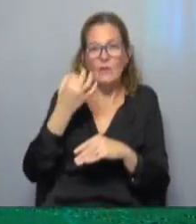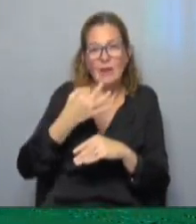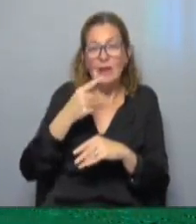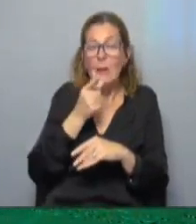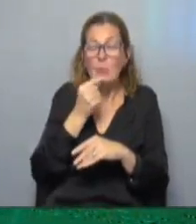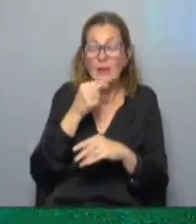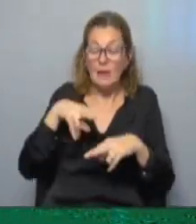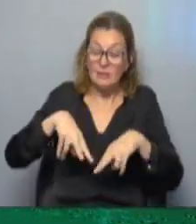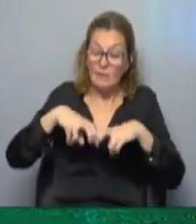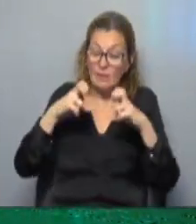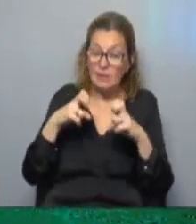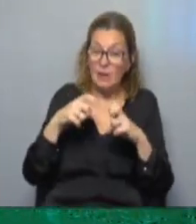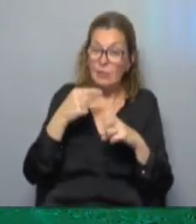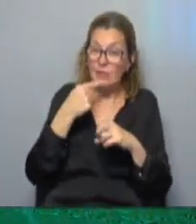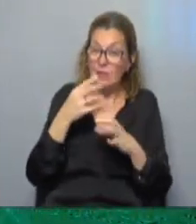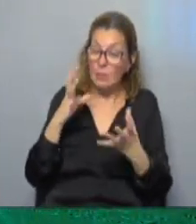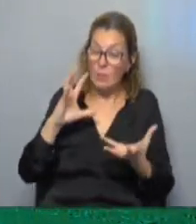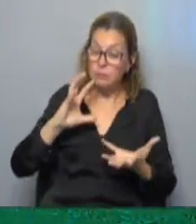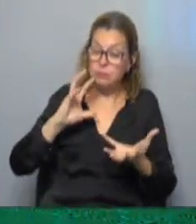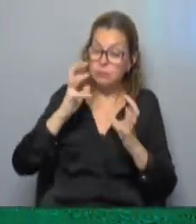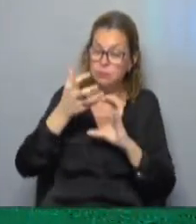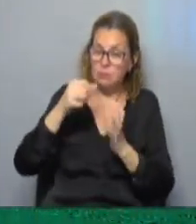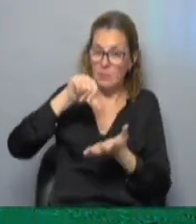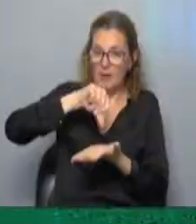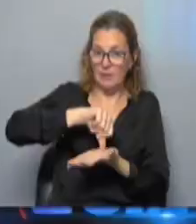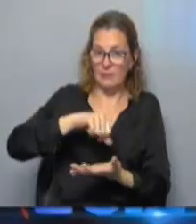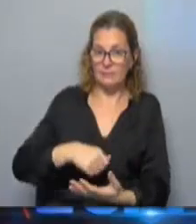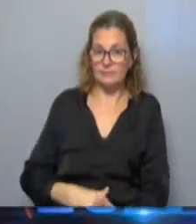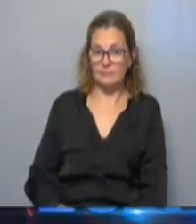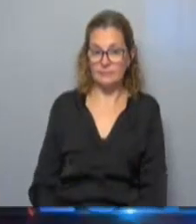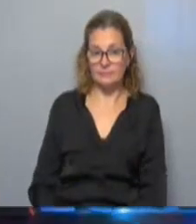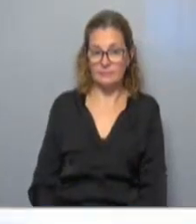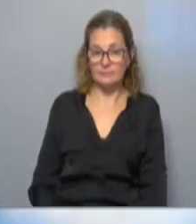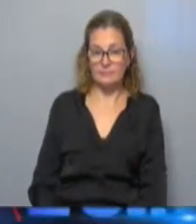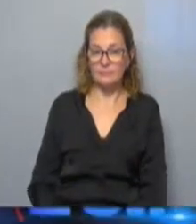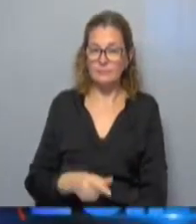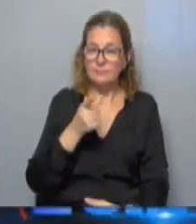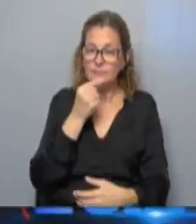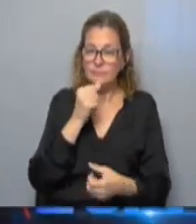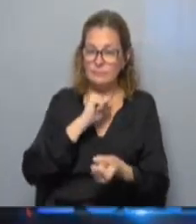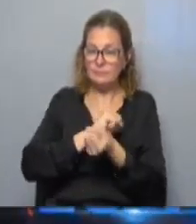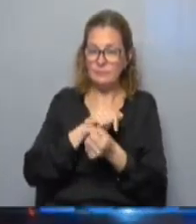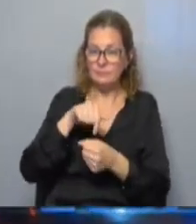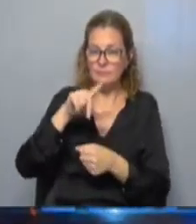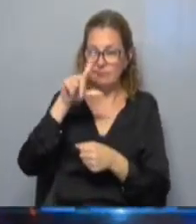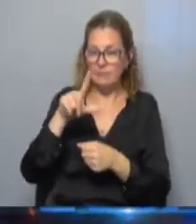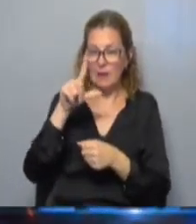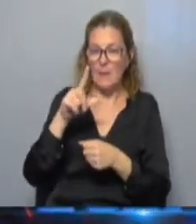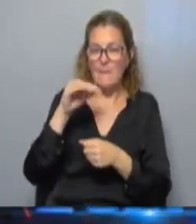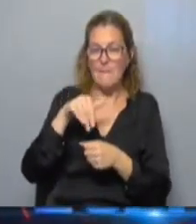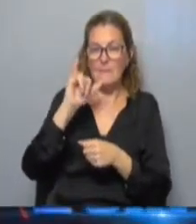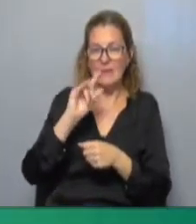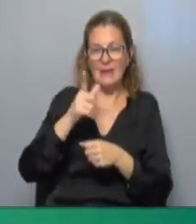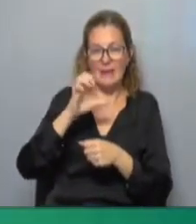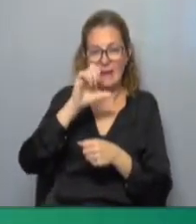policía está investigando y hay conmoción en ese país La policía arrestó este lunes a Miguel Cruz presunto